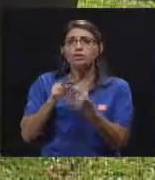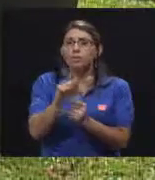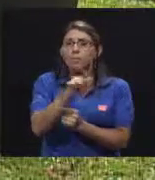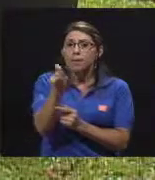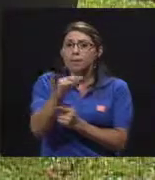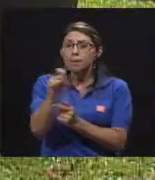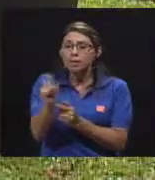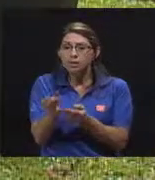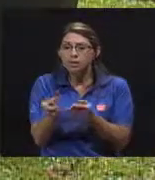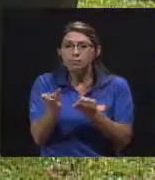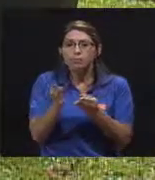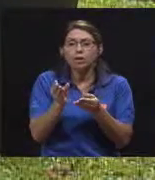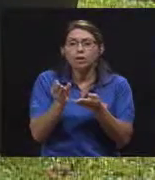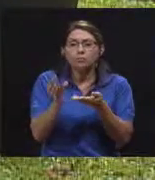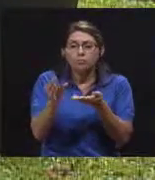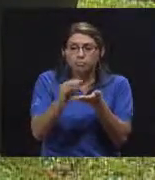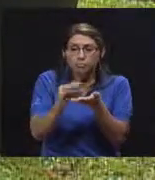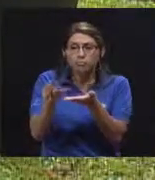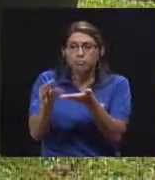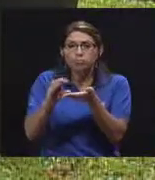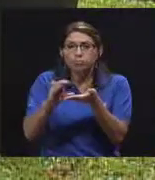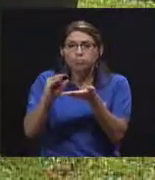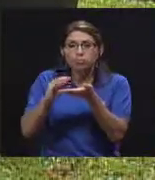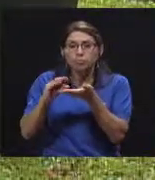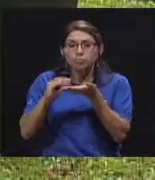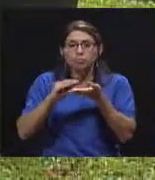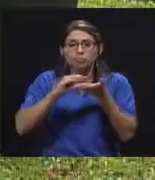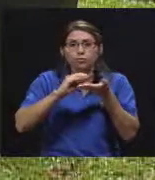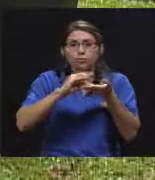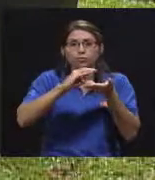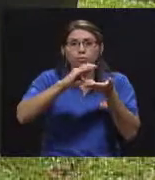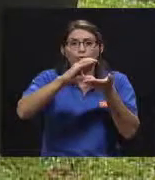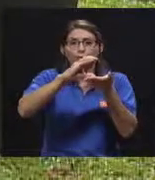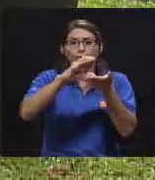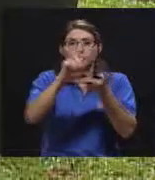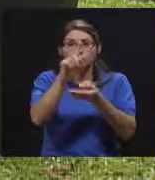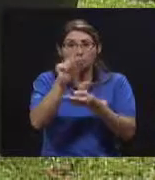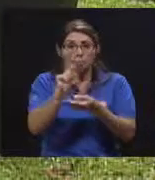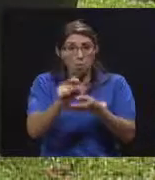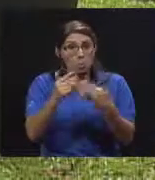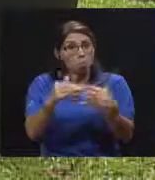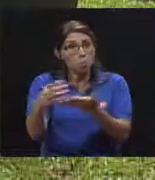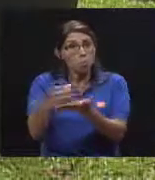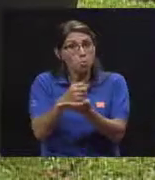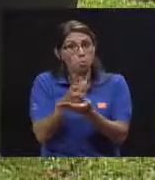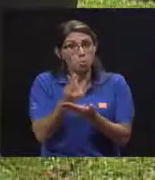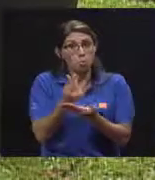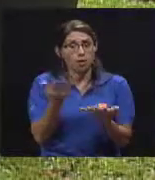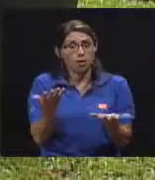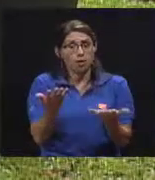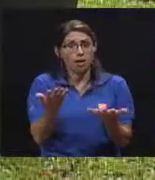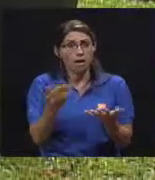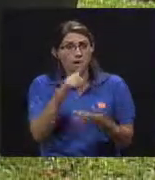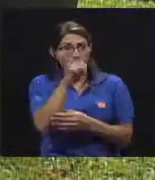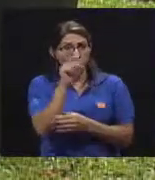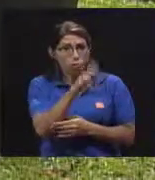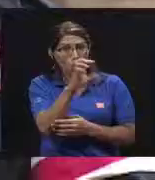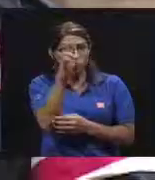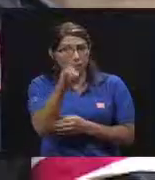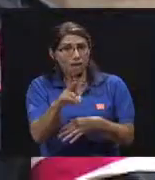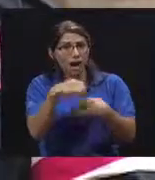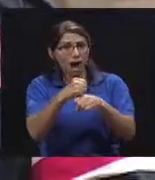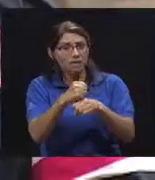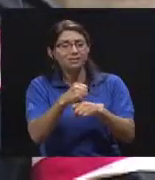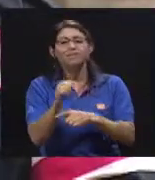campañas bastante grandes. ¿Eso se realiza aquí en Costa Rica? Sí, correcto. No lo hacemos en todos los comités, como les digo, cada comité tiene